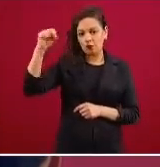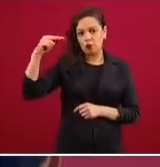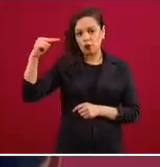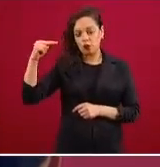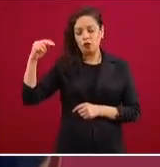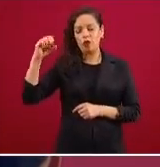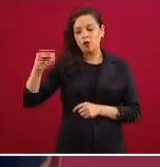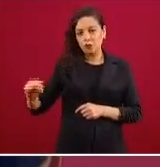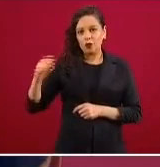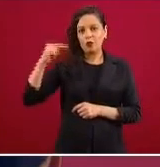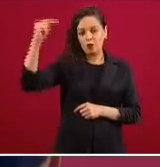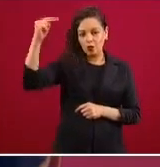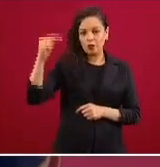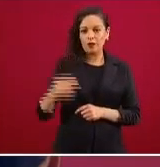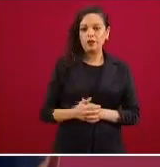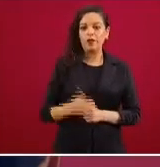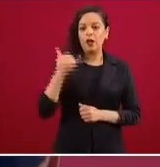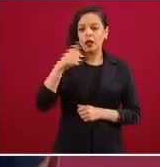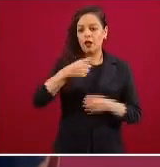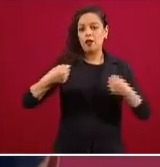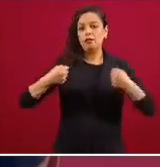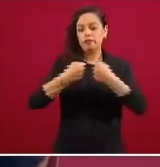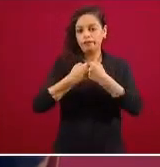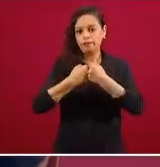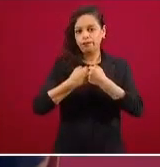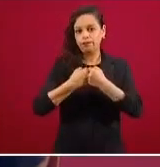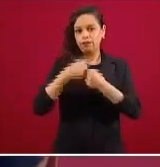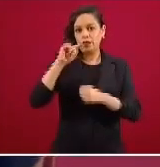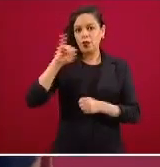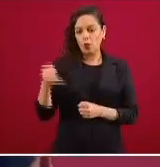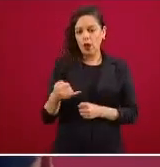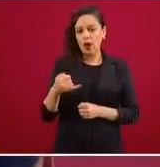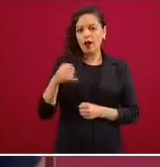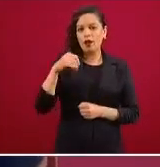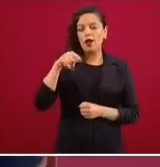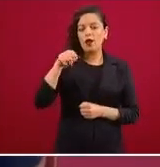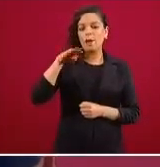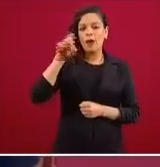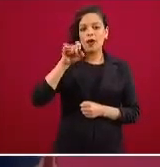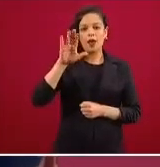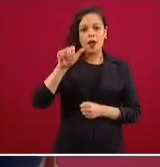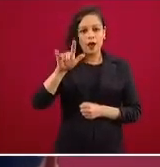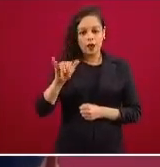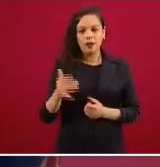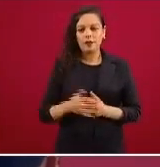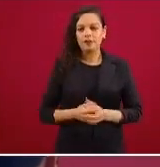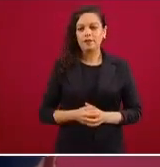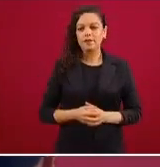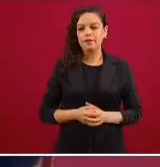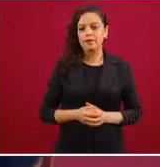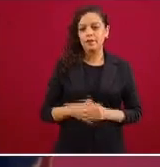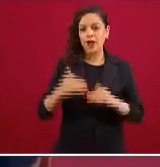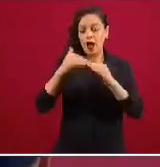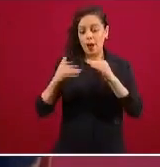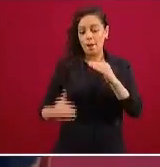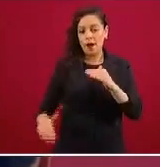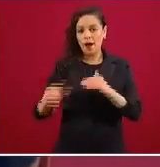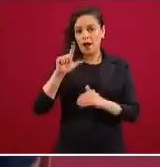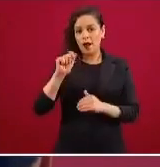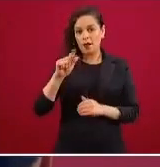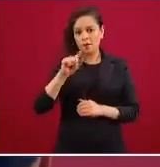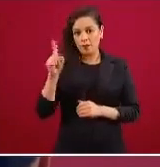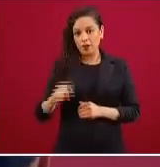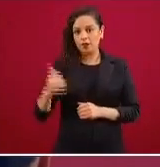región norte, fronteriza de Tijuana y Mexicali, en Baja Sur es La Paz y en